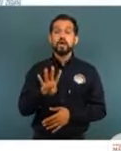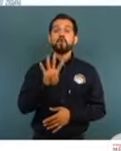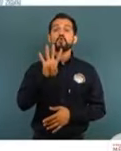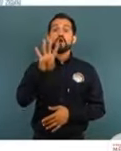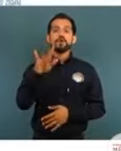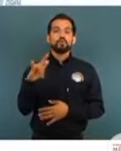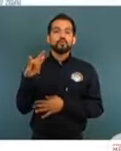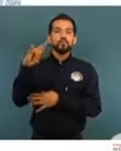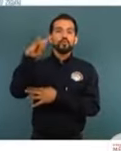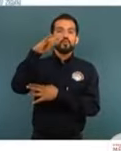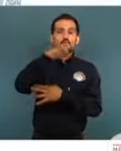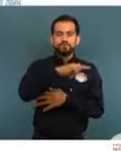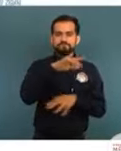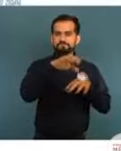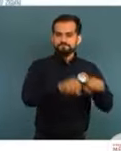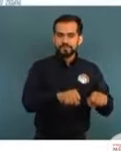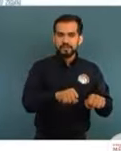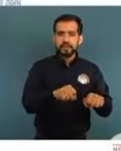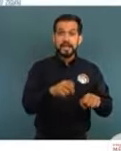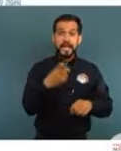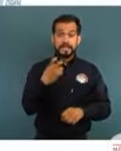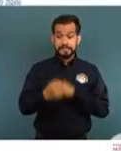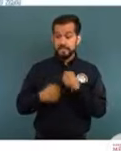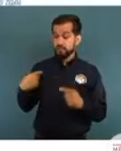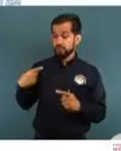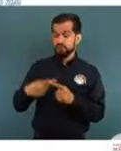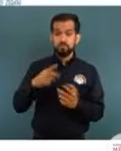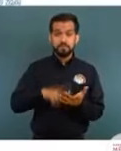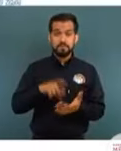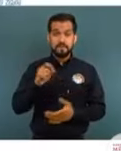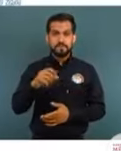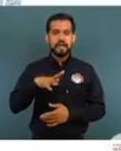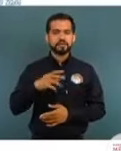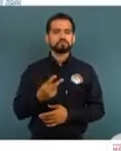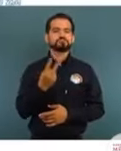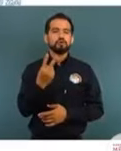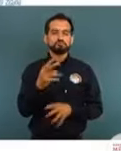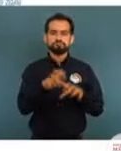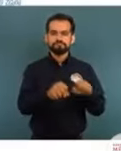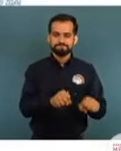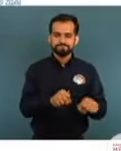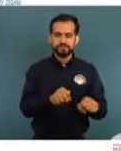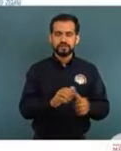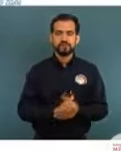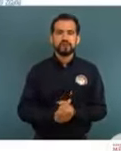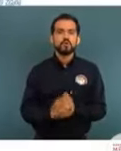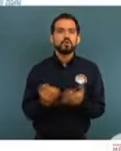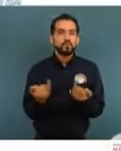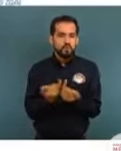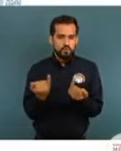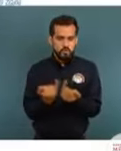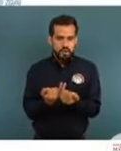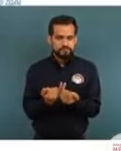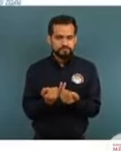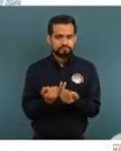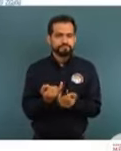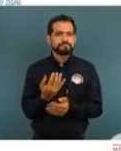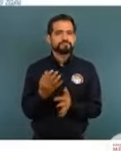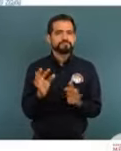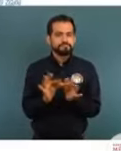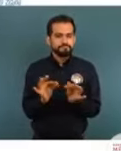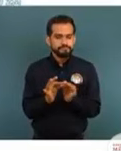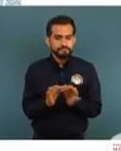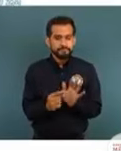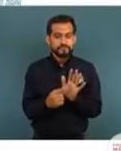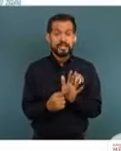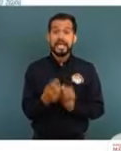aeronaves y en lo que va del año llevamos dos. Aquí también quiero hacer mención